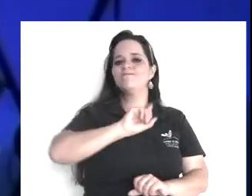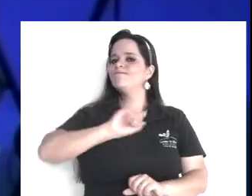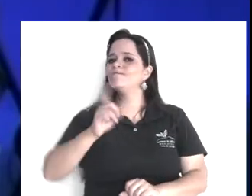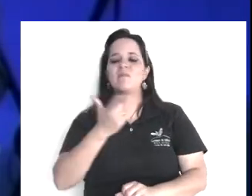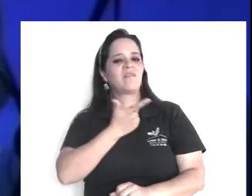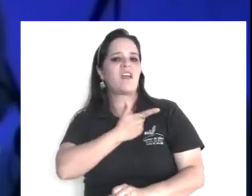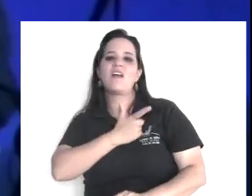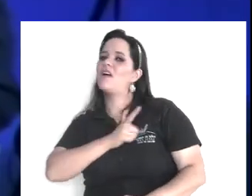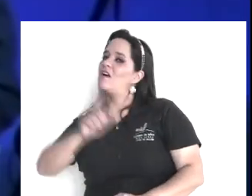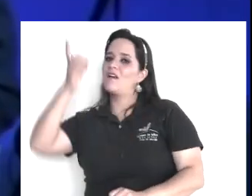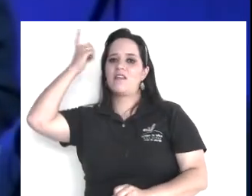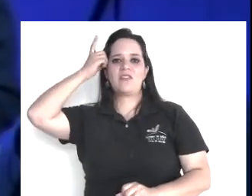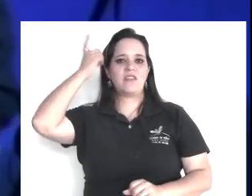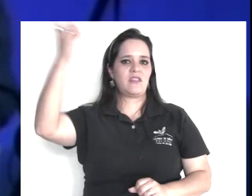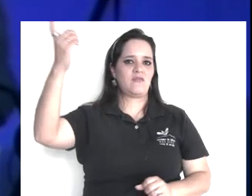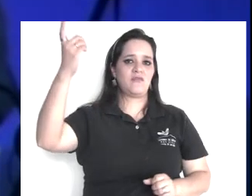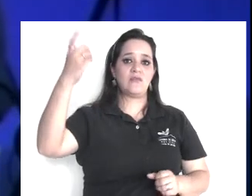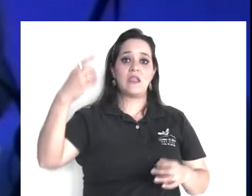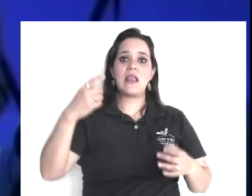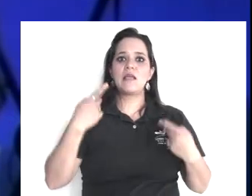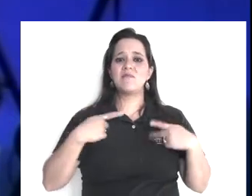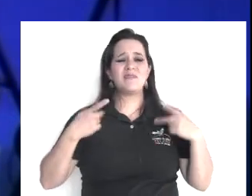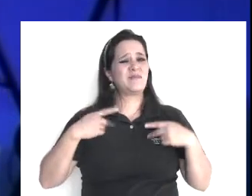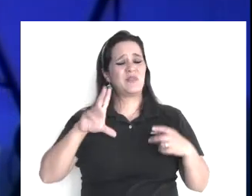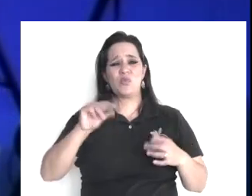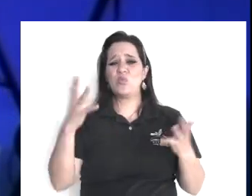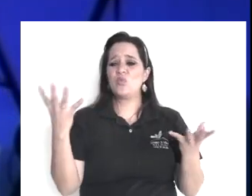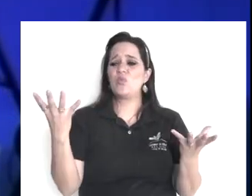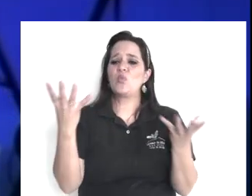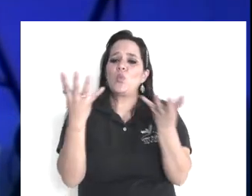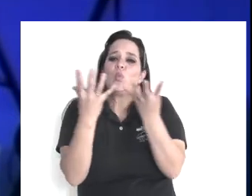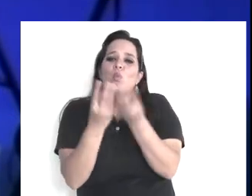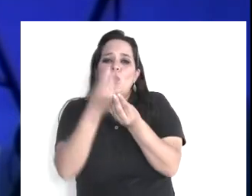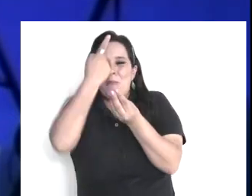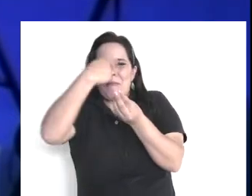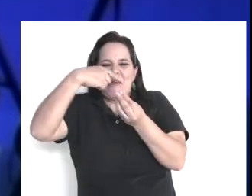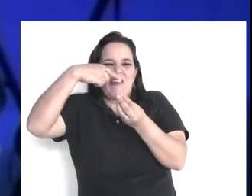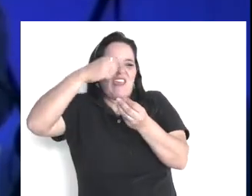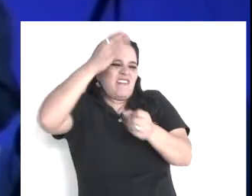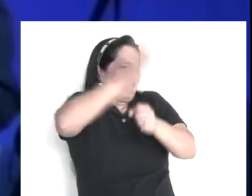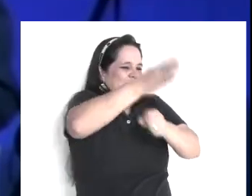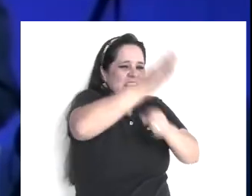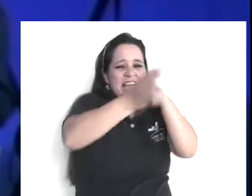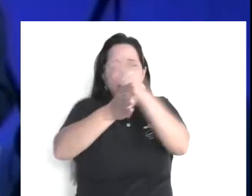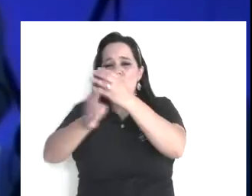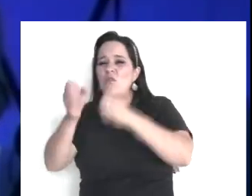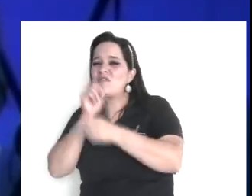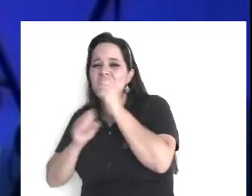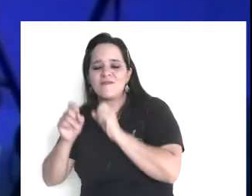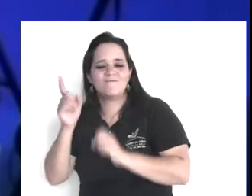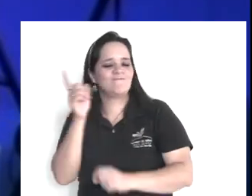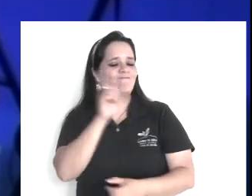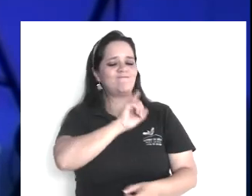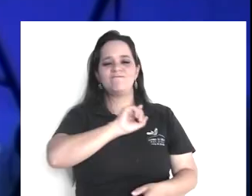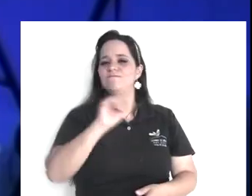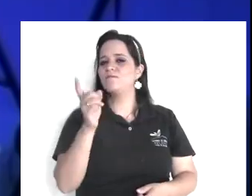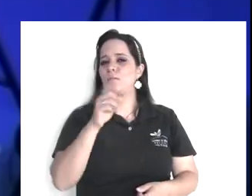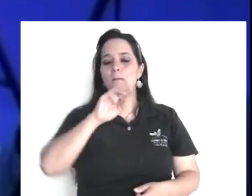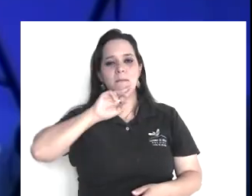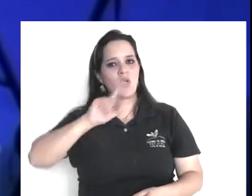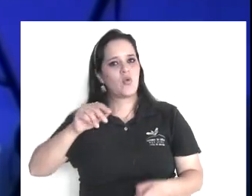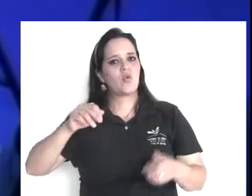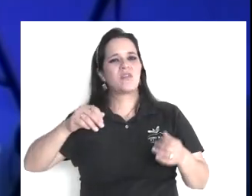sin causa justa, más bien, en los tribunales, y en todas partes, deben evitar,